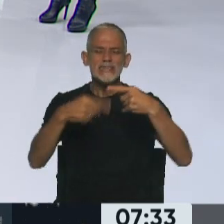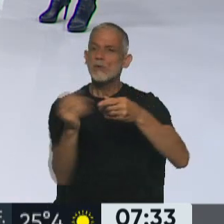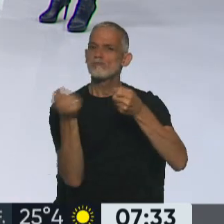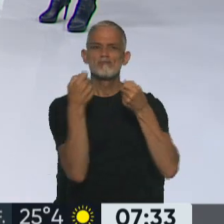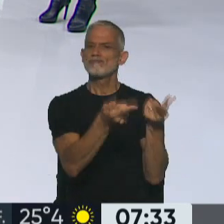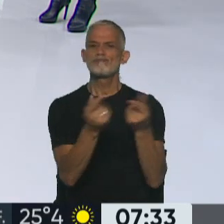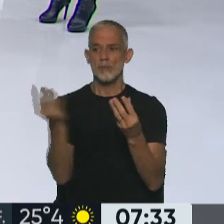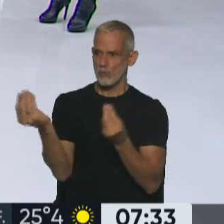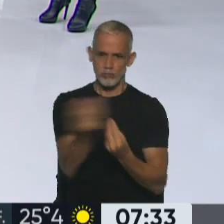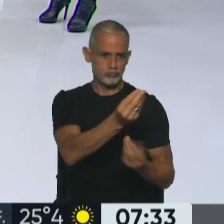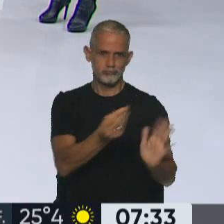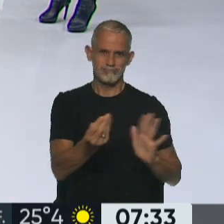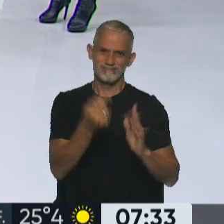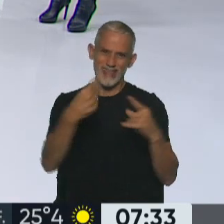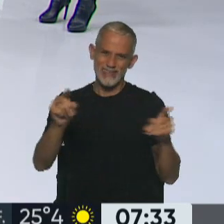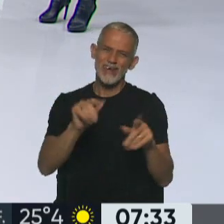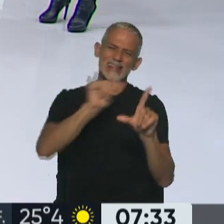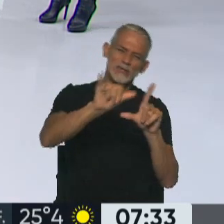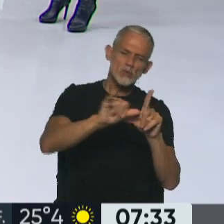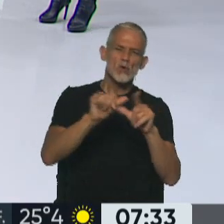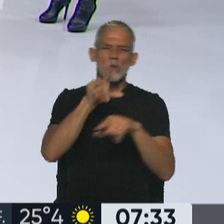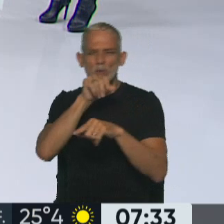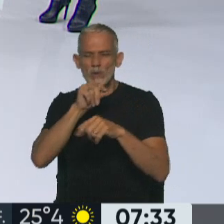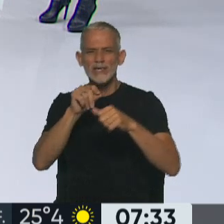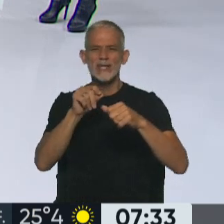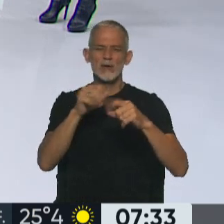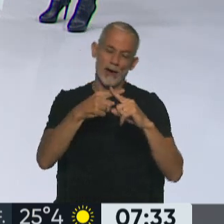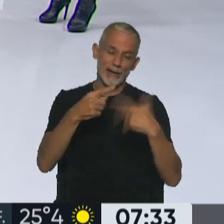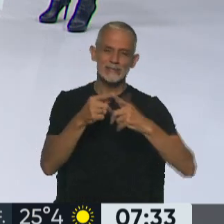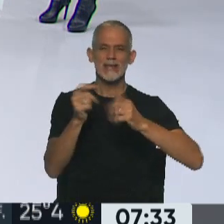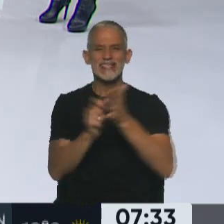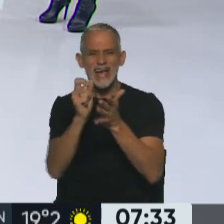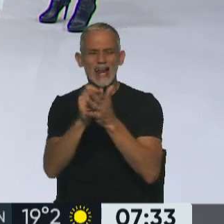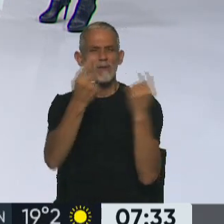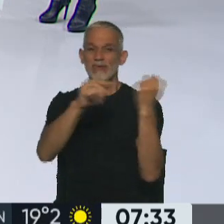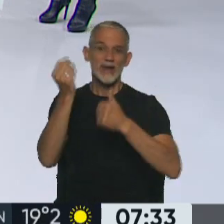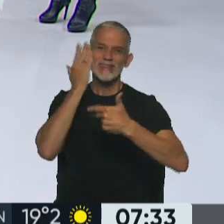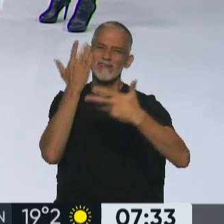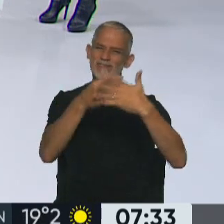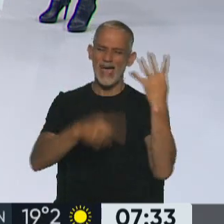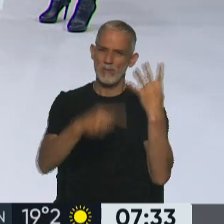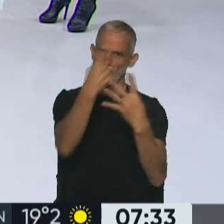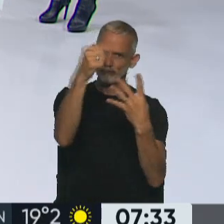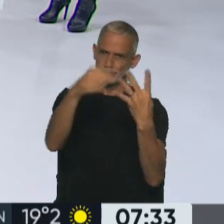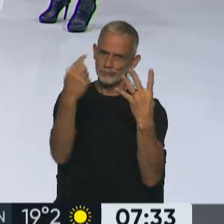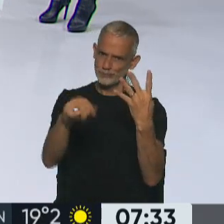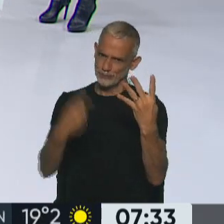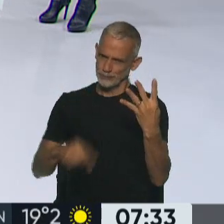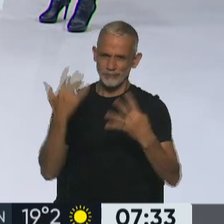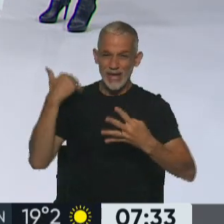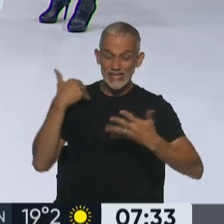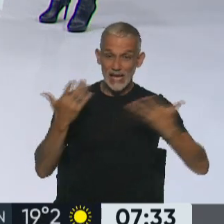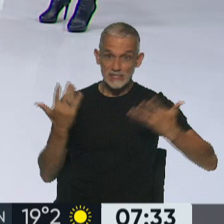pasará. Y cambia, es diferente en YouTube, en Twitter, X, Instagram y Facebook. Y ayer había una especie